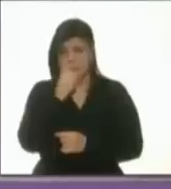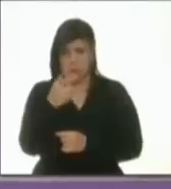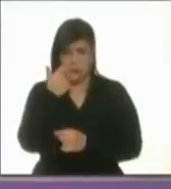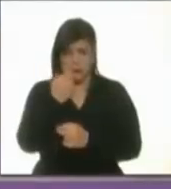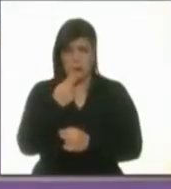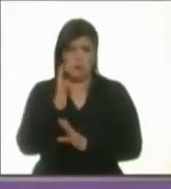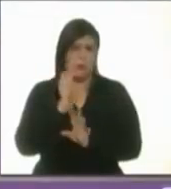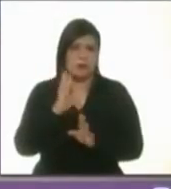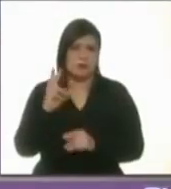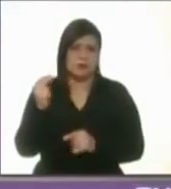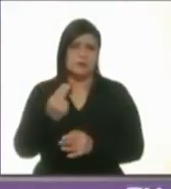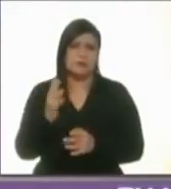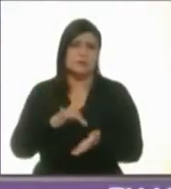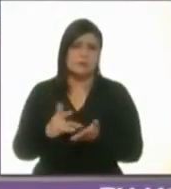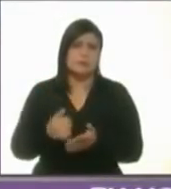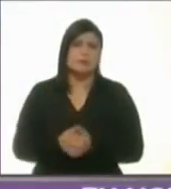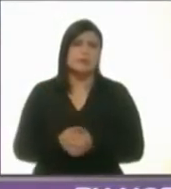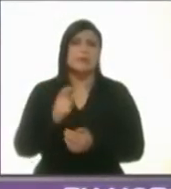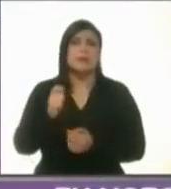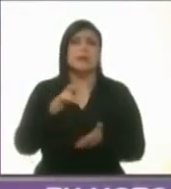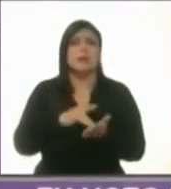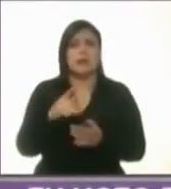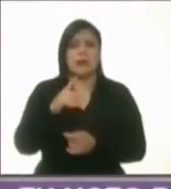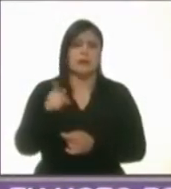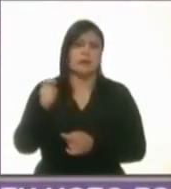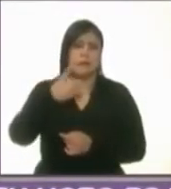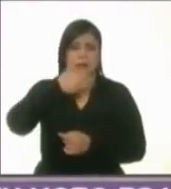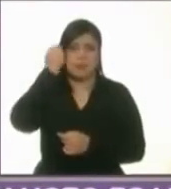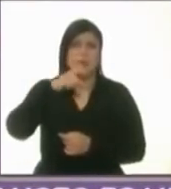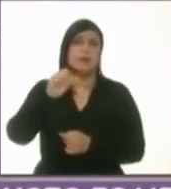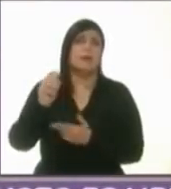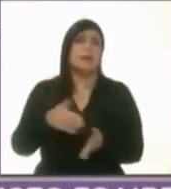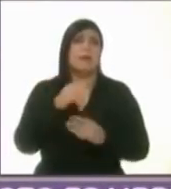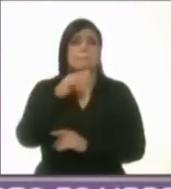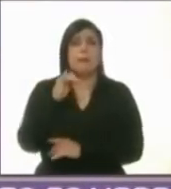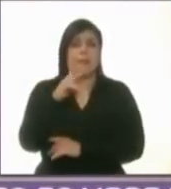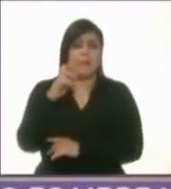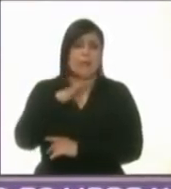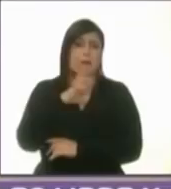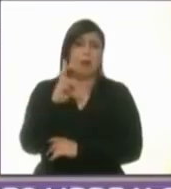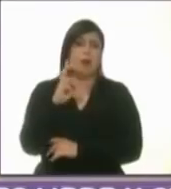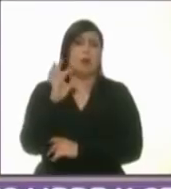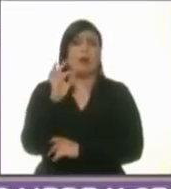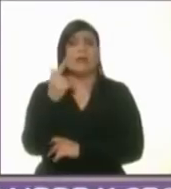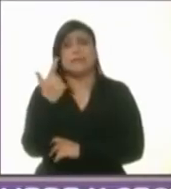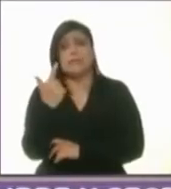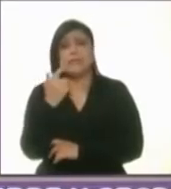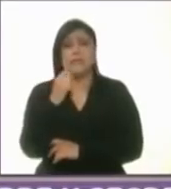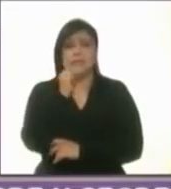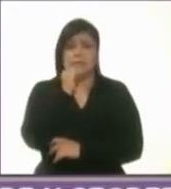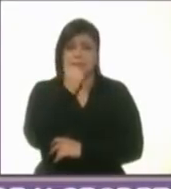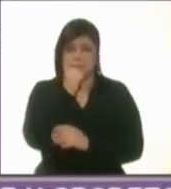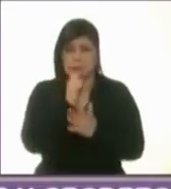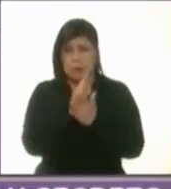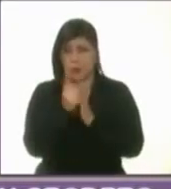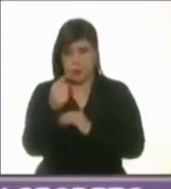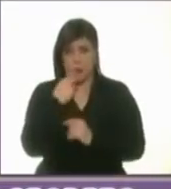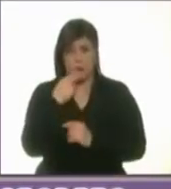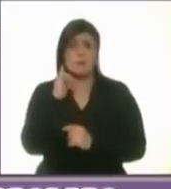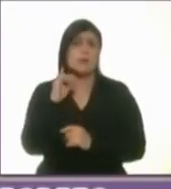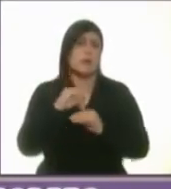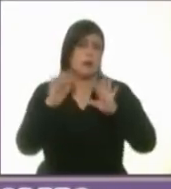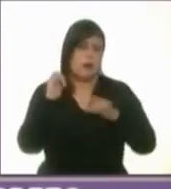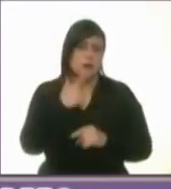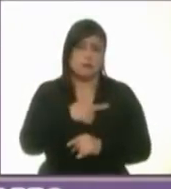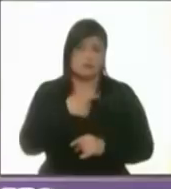No, está bien. Muchísimas gracias, candidata El Verde Ecologista de México. Miquel Arriola, le sobran 47 segundos. ¿Le gustaría usar la voz? Por supuesto. Adelante.